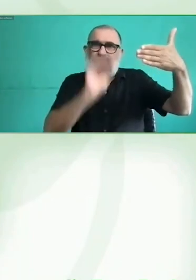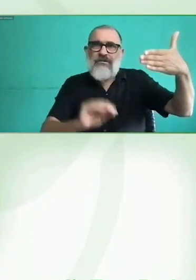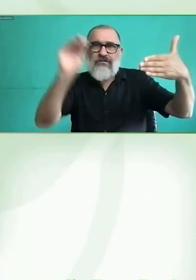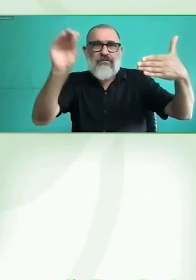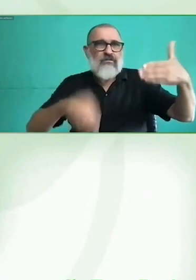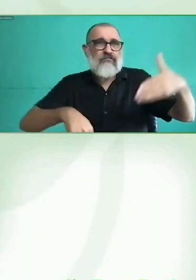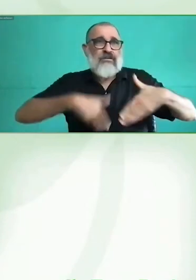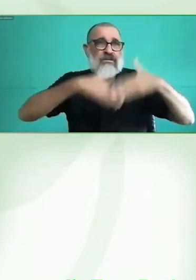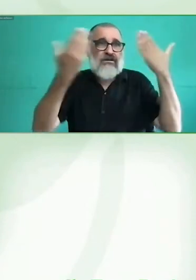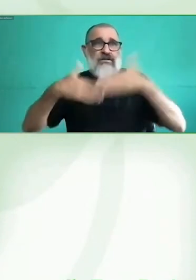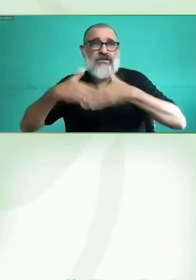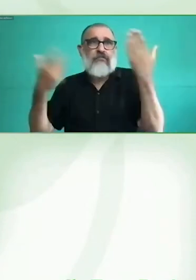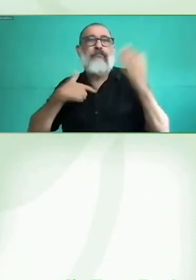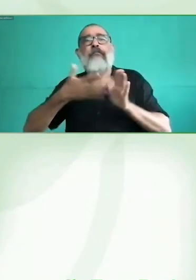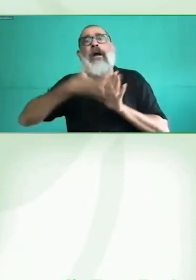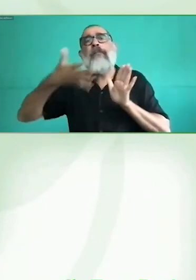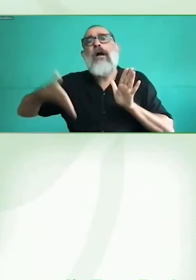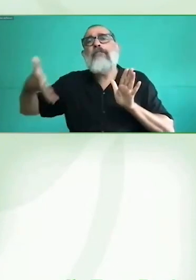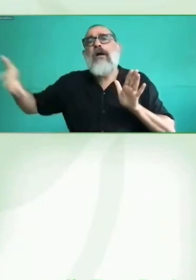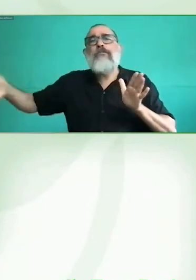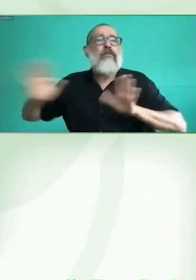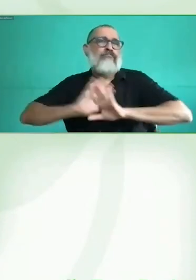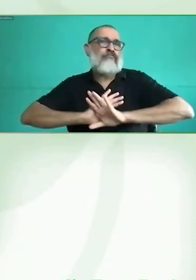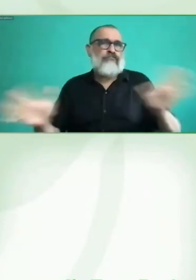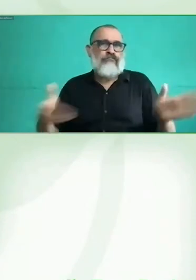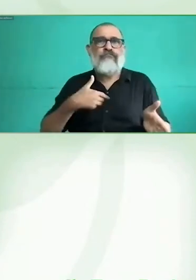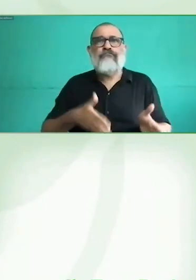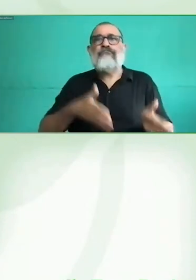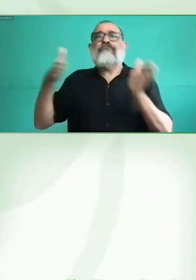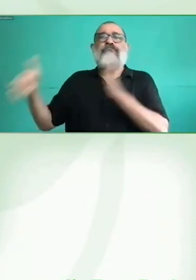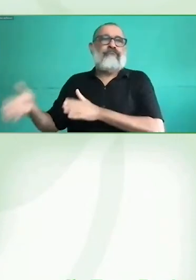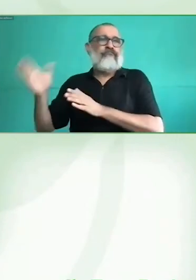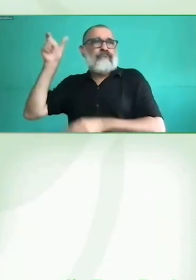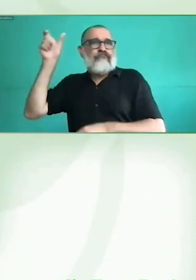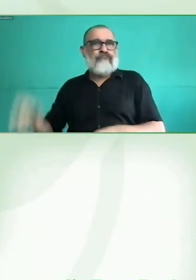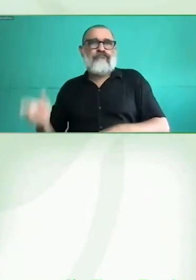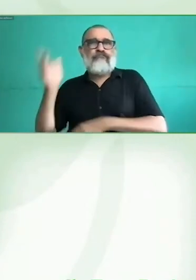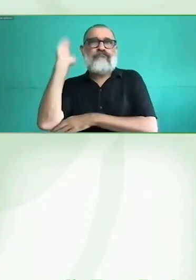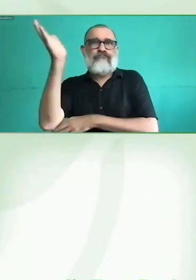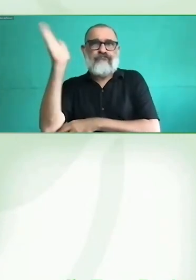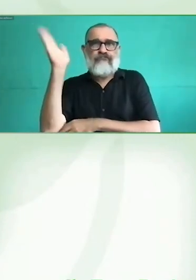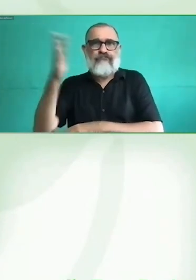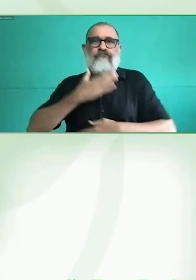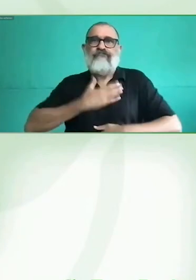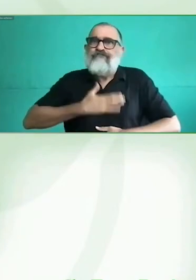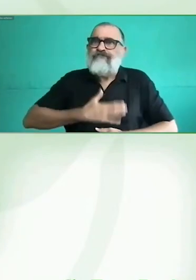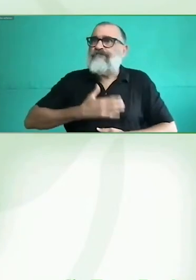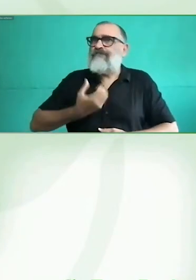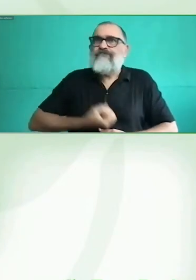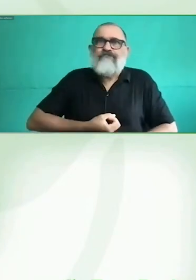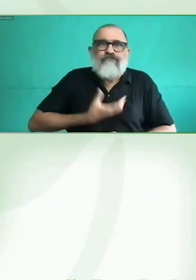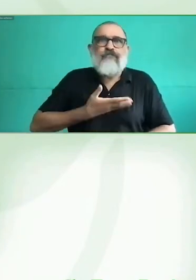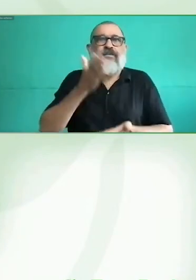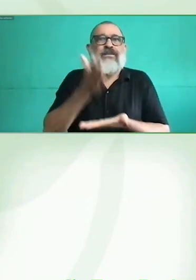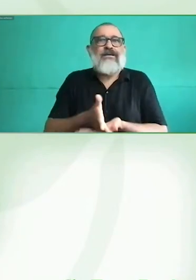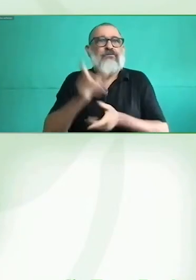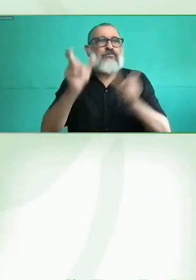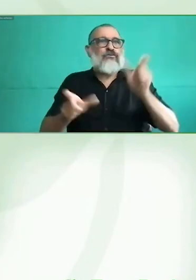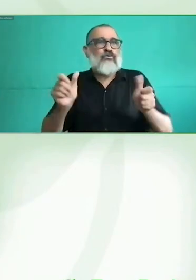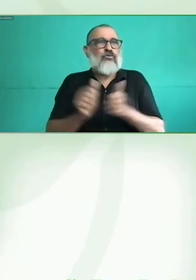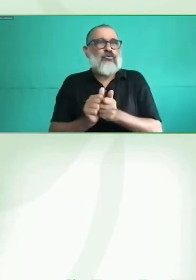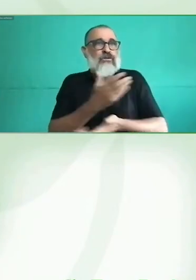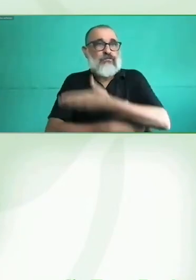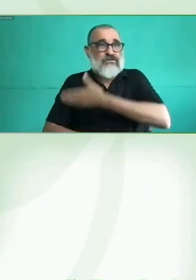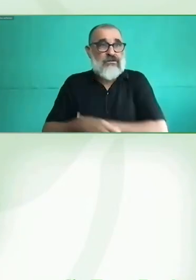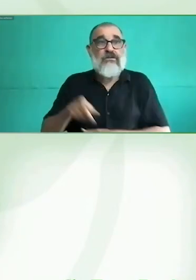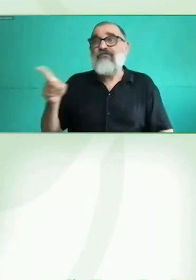líder en Austria, un referente también en innovación social, en emprendimiento, que ha